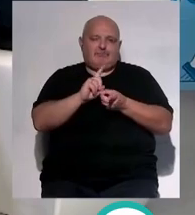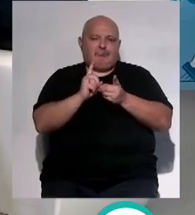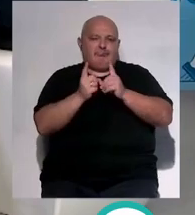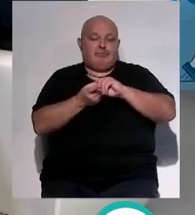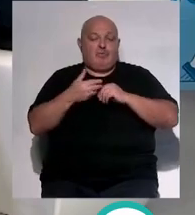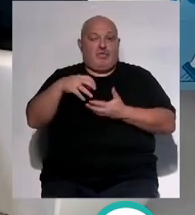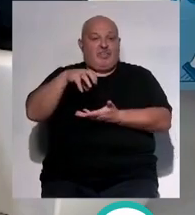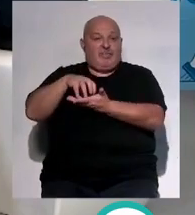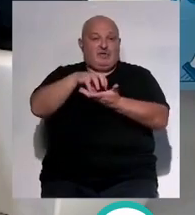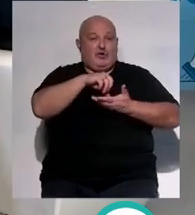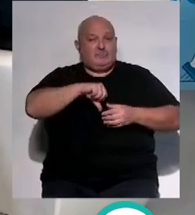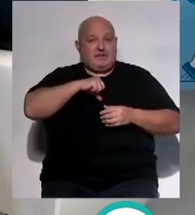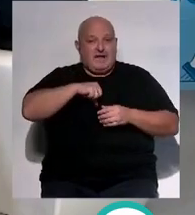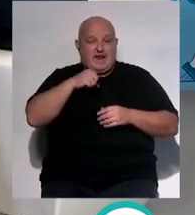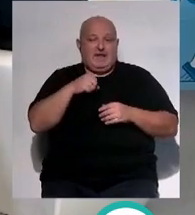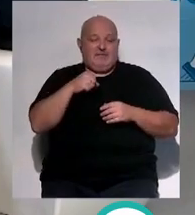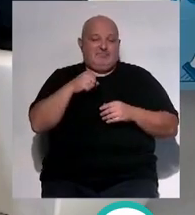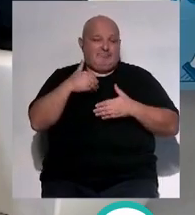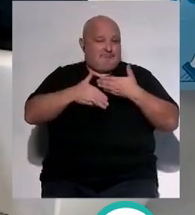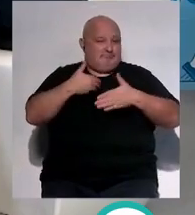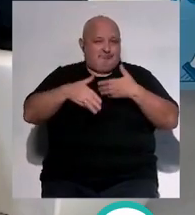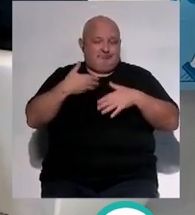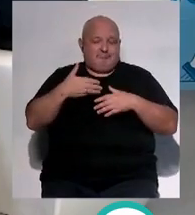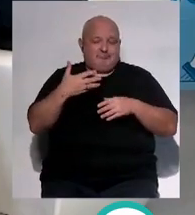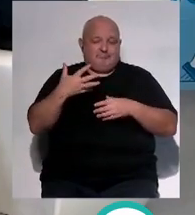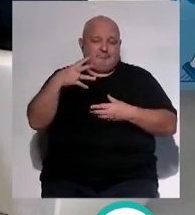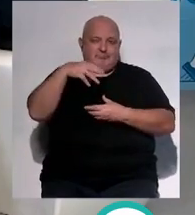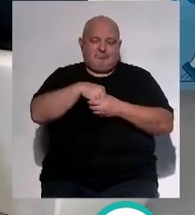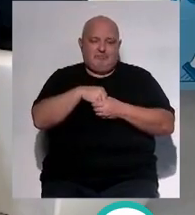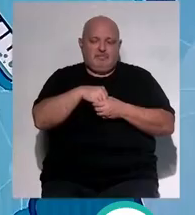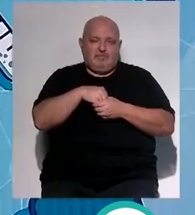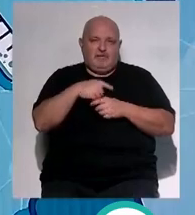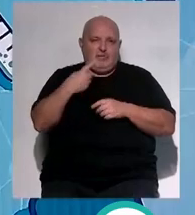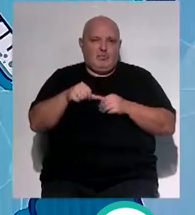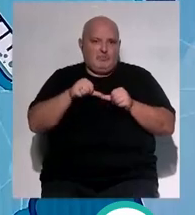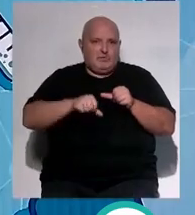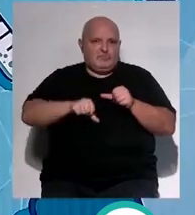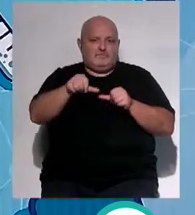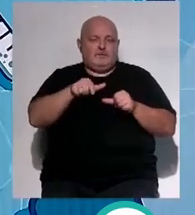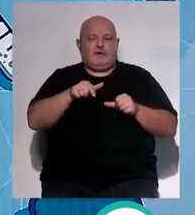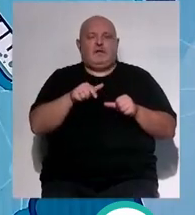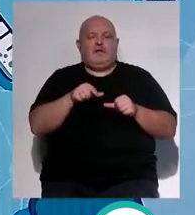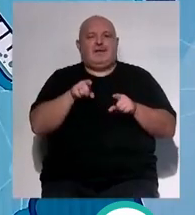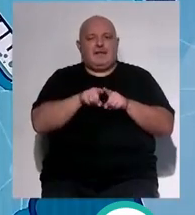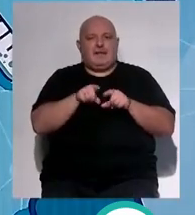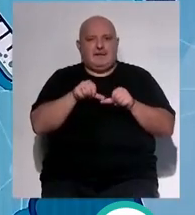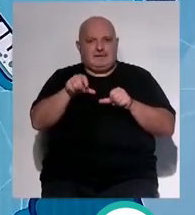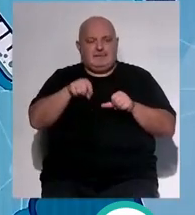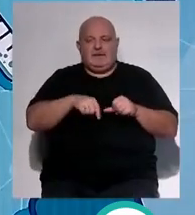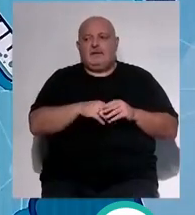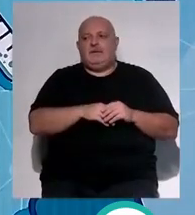a medio plazo todo centro de una determinada envergadura ha de contar con cirugía robótica ahí vamos a estar